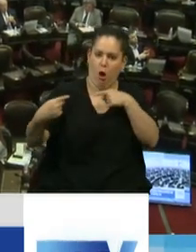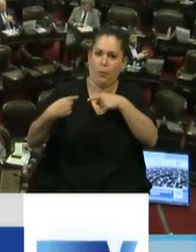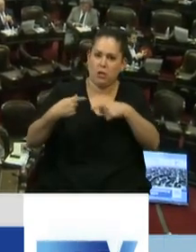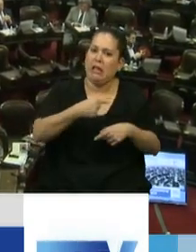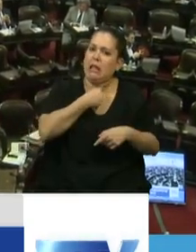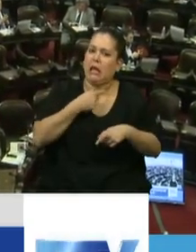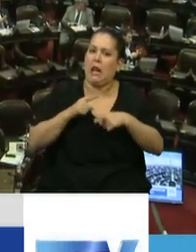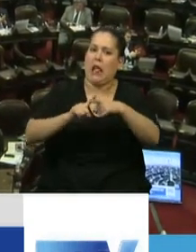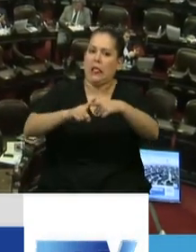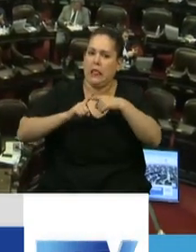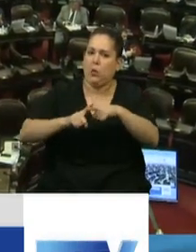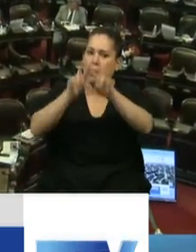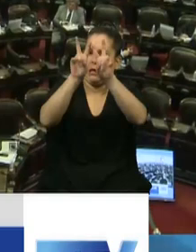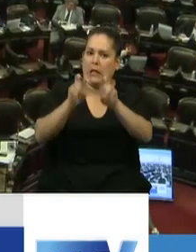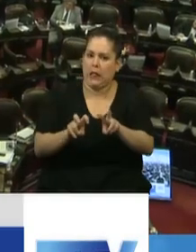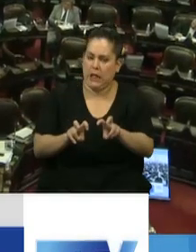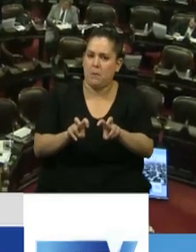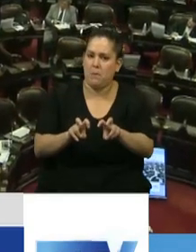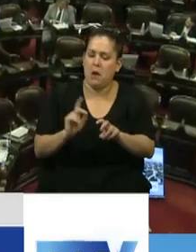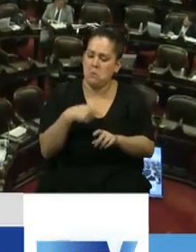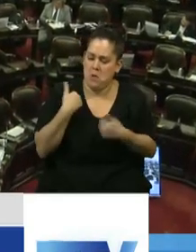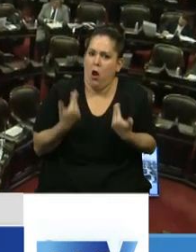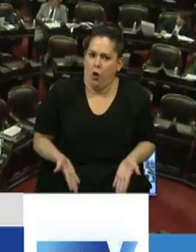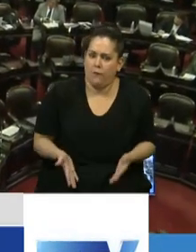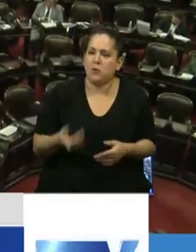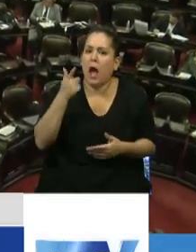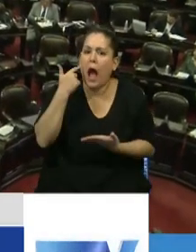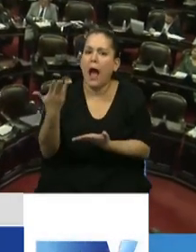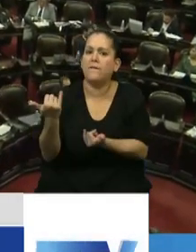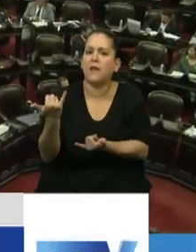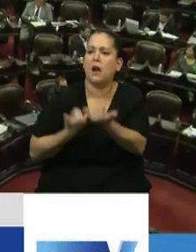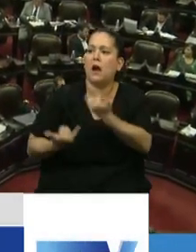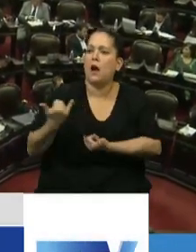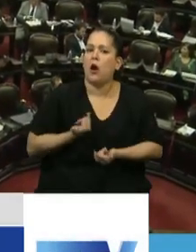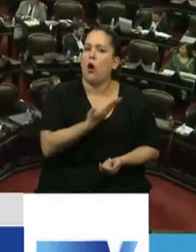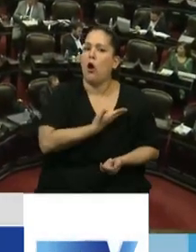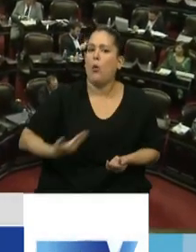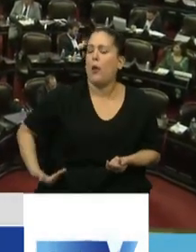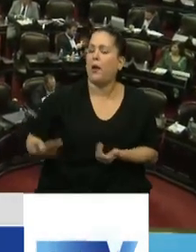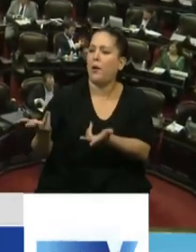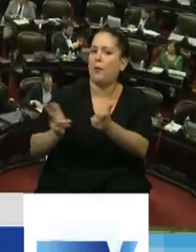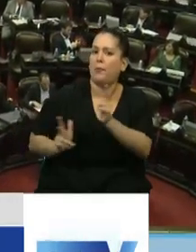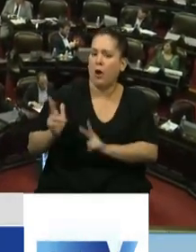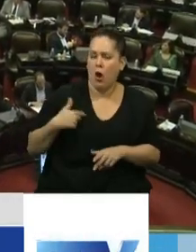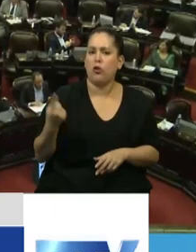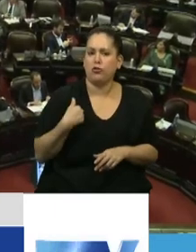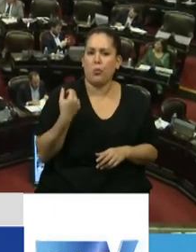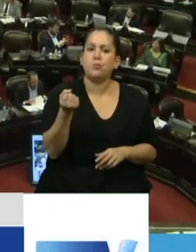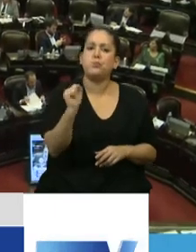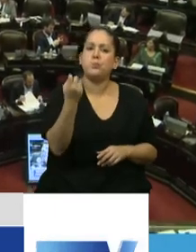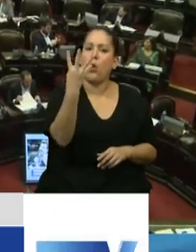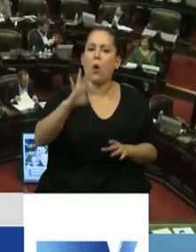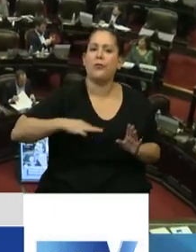quiere discutir todos los temas y que escucha las necesidades de un gobierno. Nosotros venimos de gobernar la Argentina cuatro años